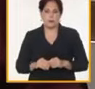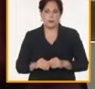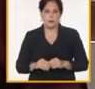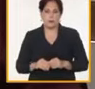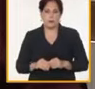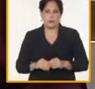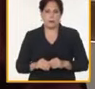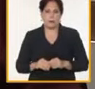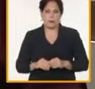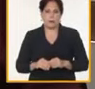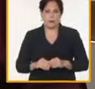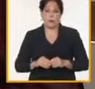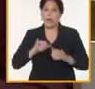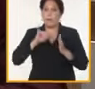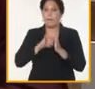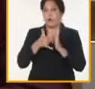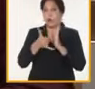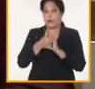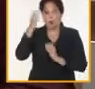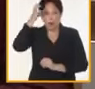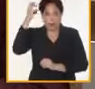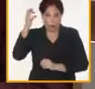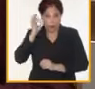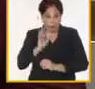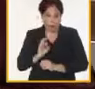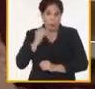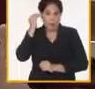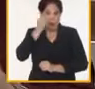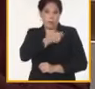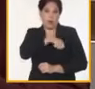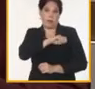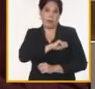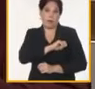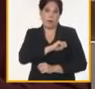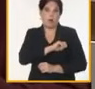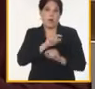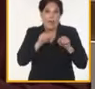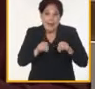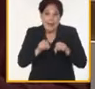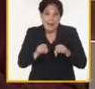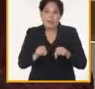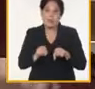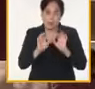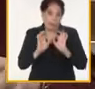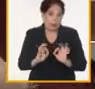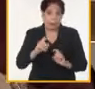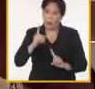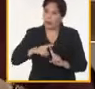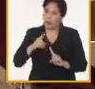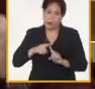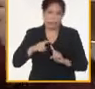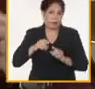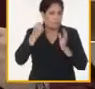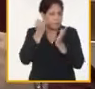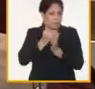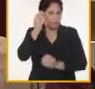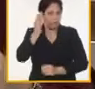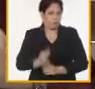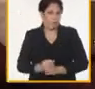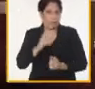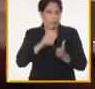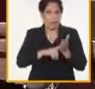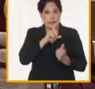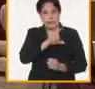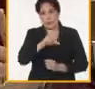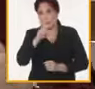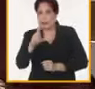refería a las proyecciones de gobierno y a lo que está esperando el pueblo bueno yo creo que aquí esta es una tarea muy concreta que desde el partido